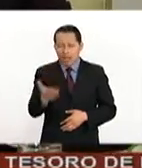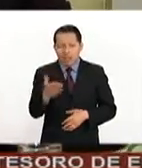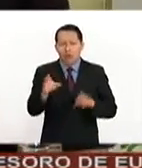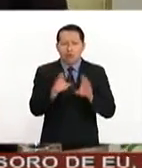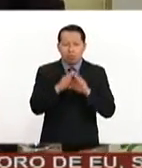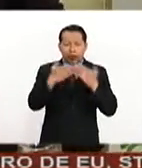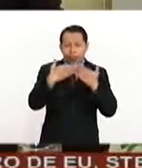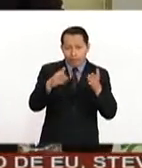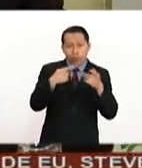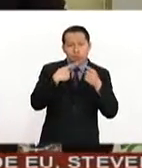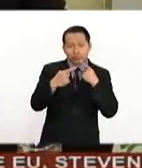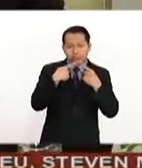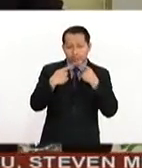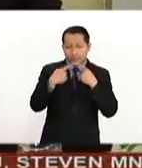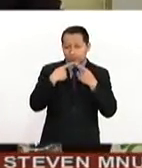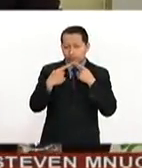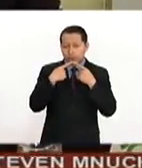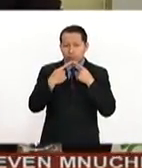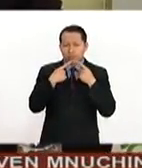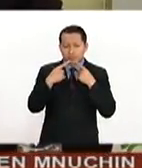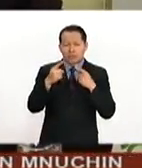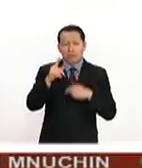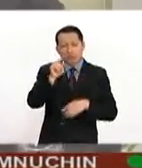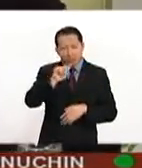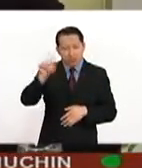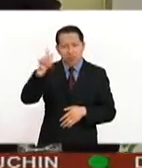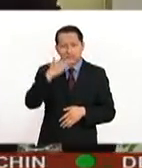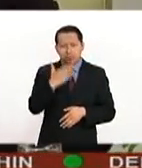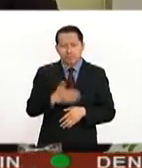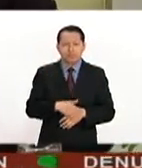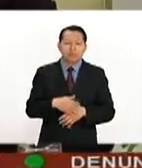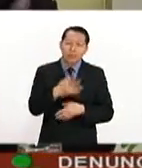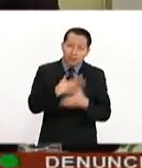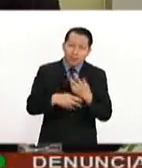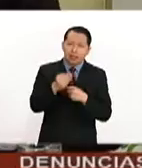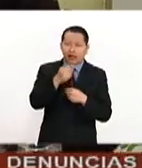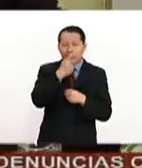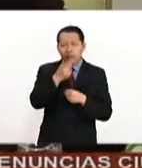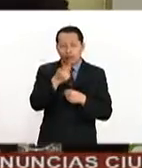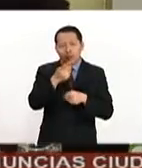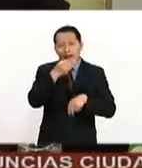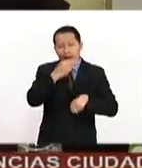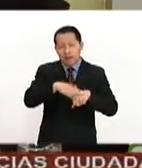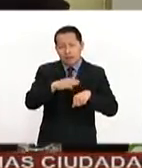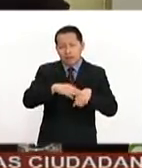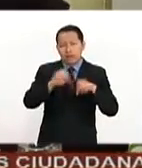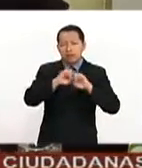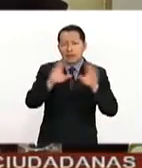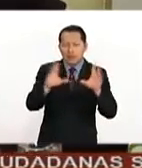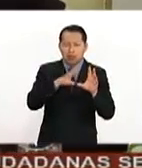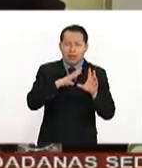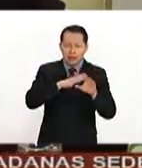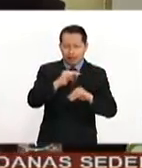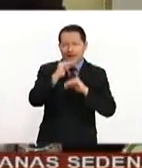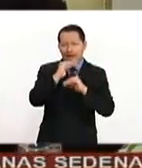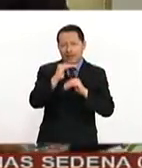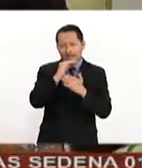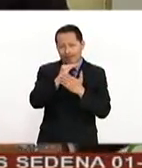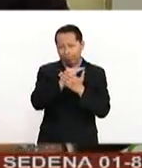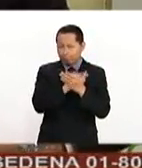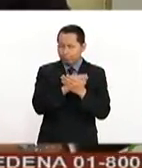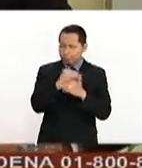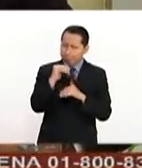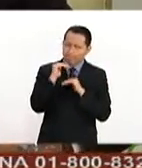apertura para negociar, una actitud profesional. Y por otra parte, ser muy claros que existen límites en la negociación,